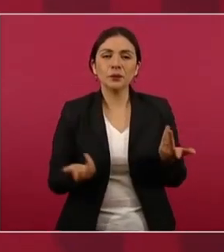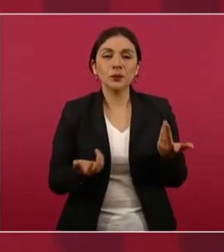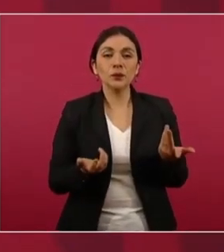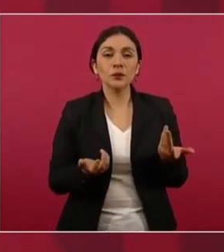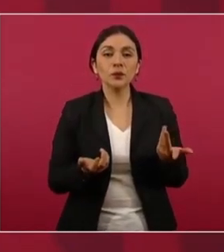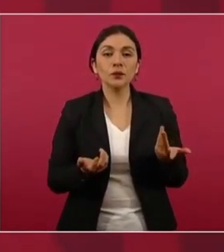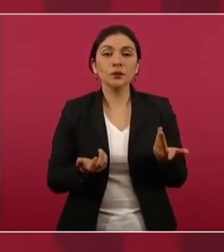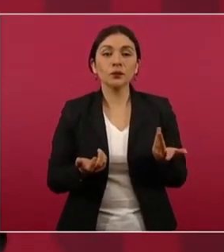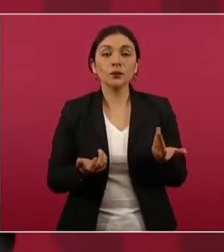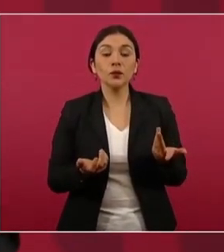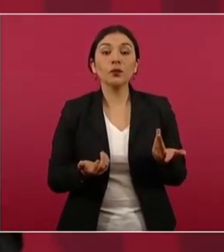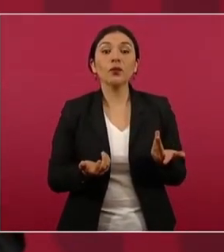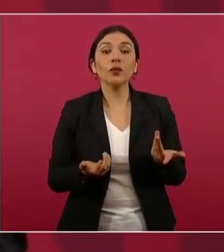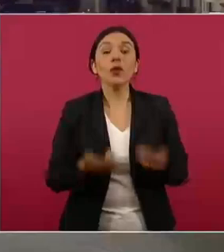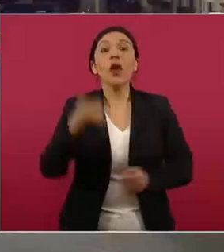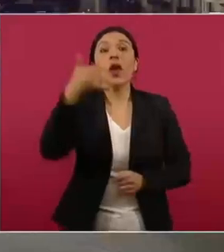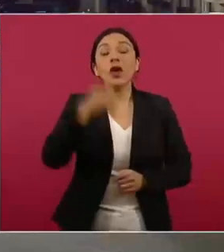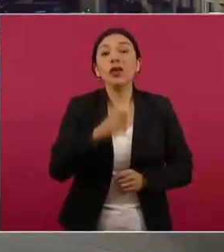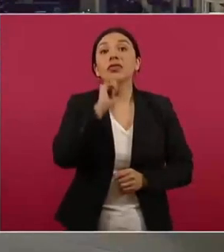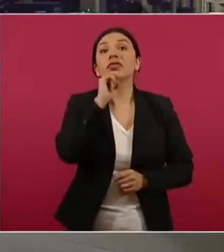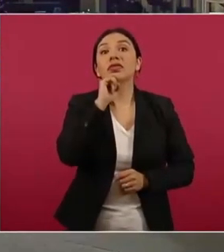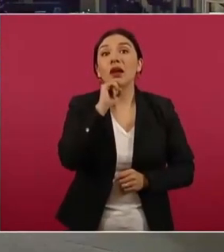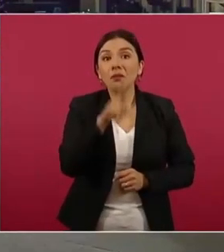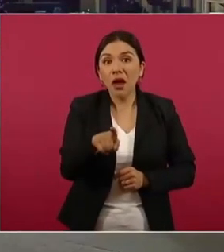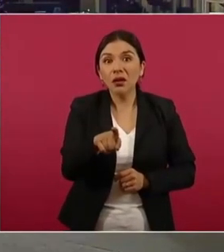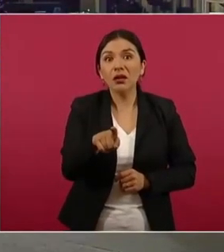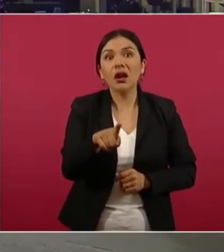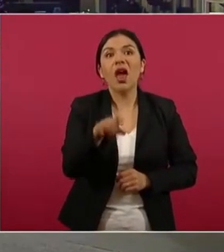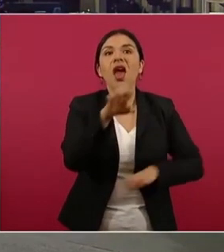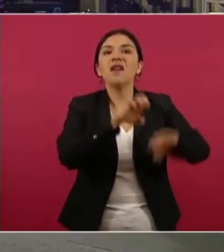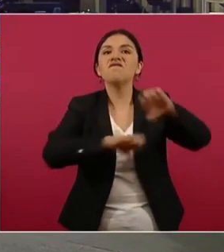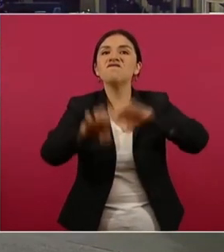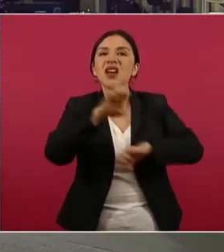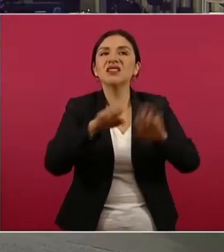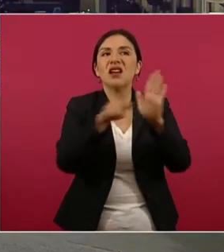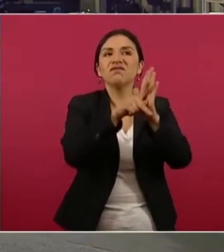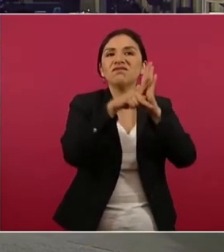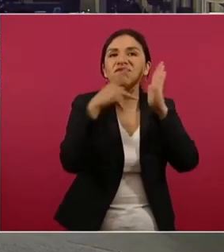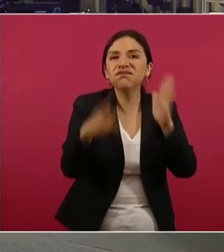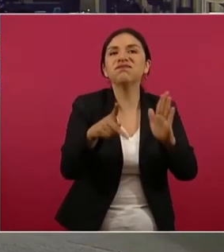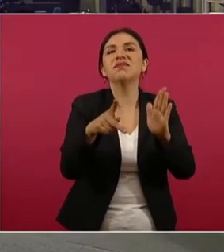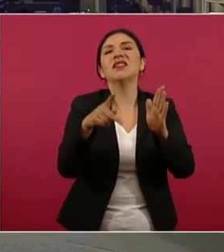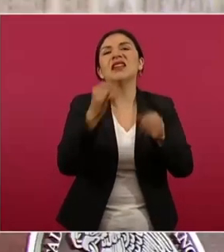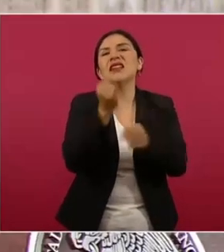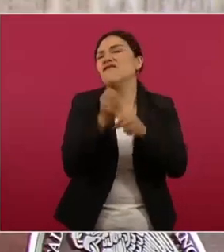Y los medios de información.